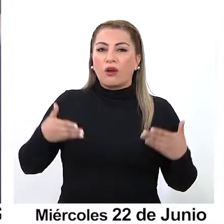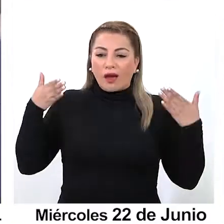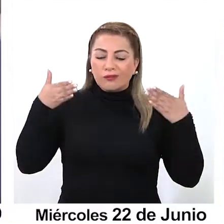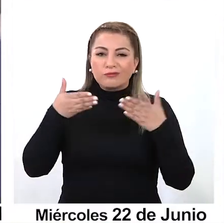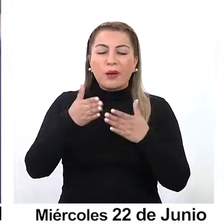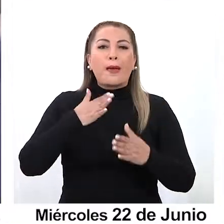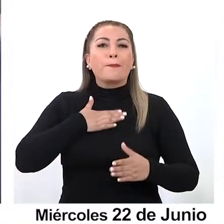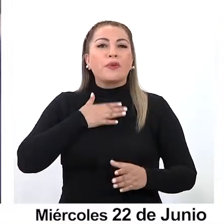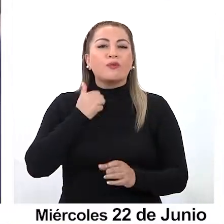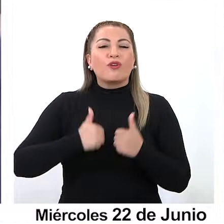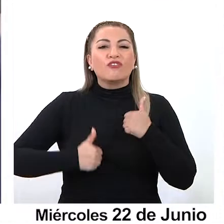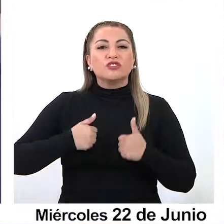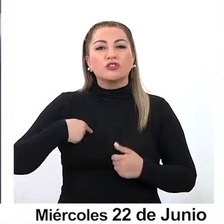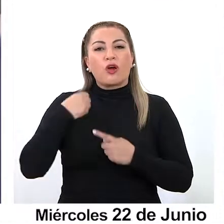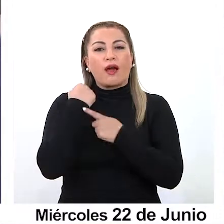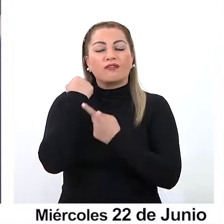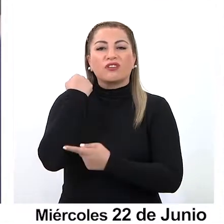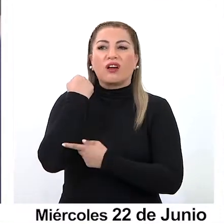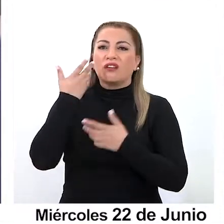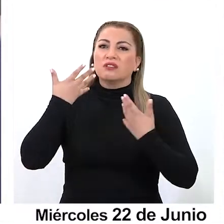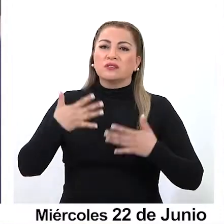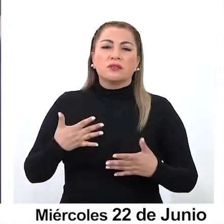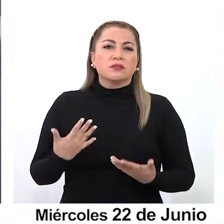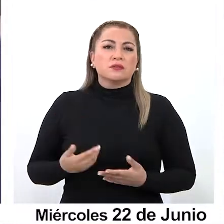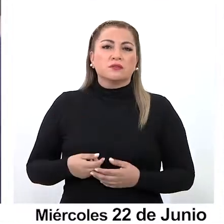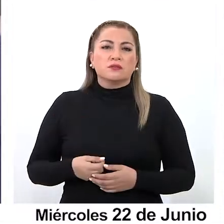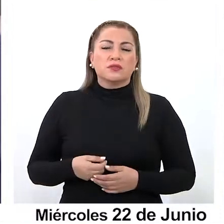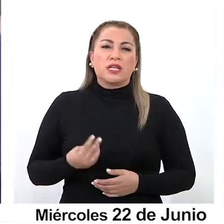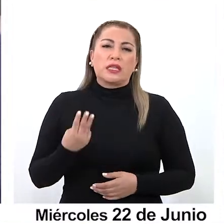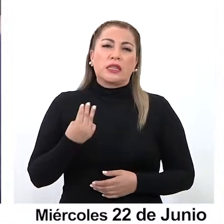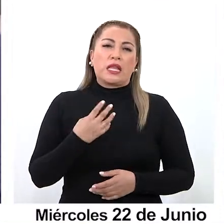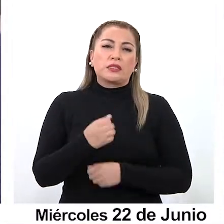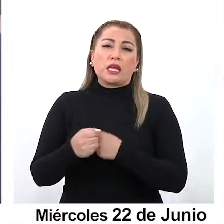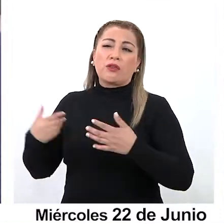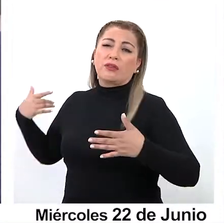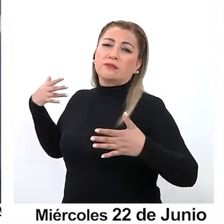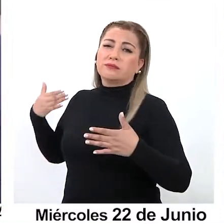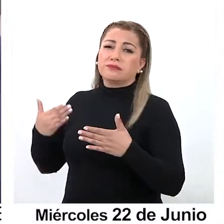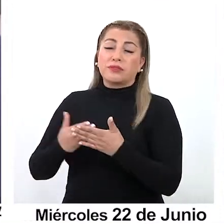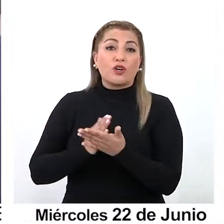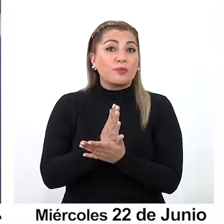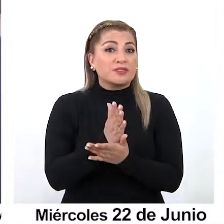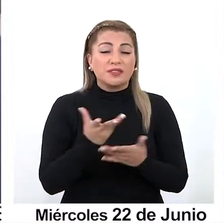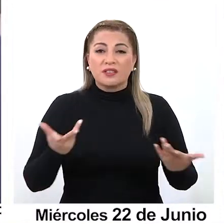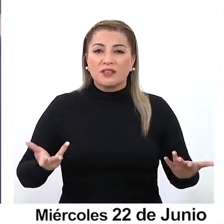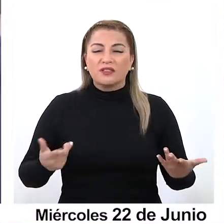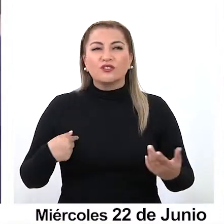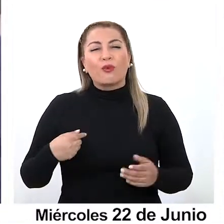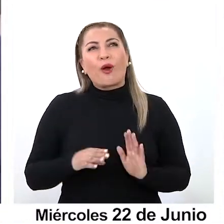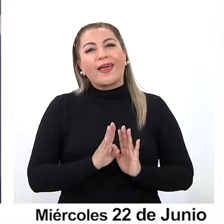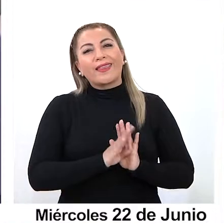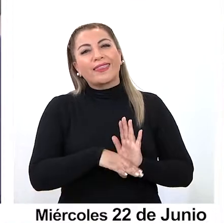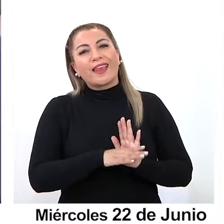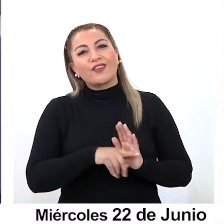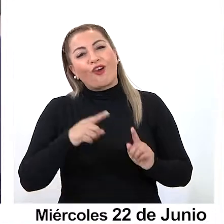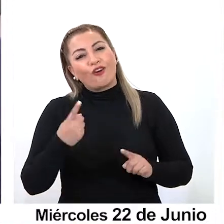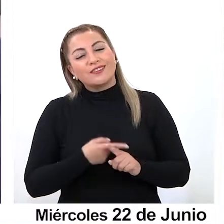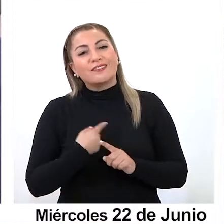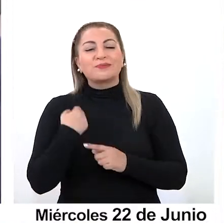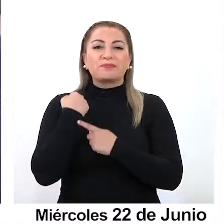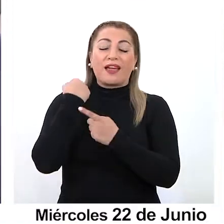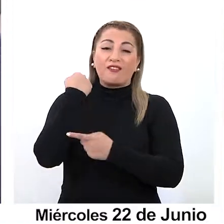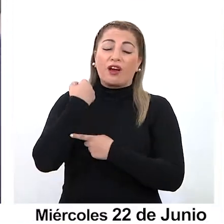hoy de dedicarme a mi profesión de abogado. La he tenido ya durante largos 13 años y creo que es extraño volver a ser